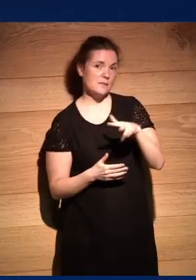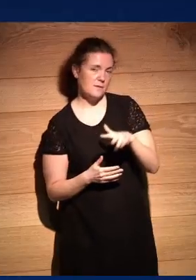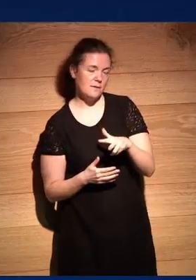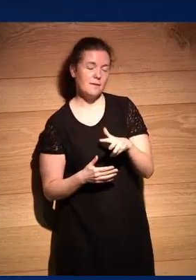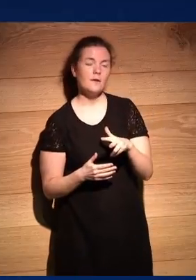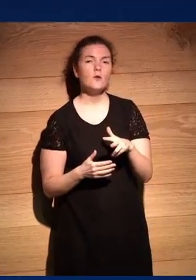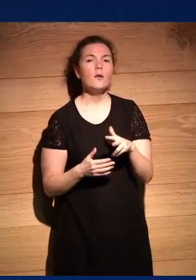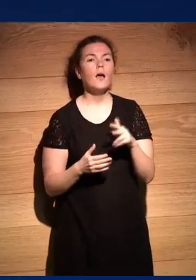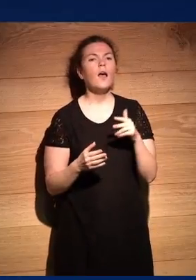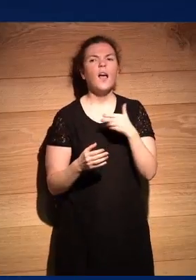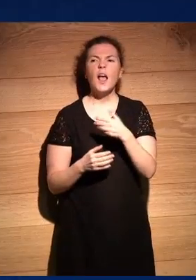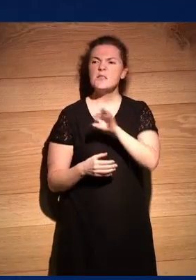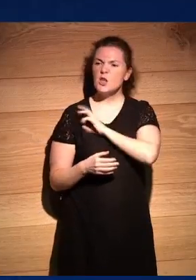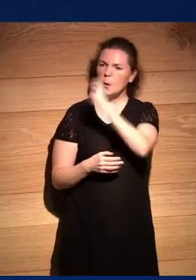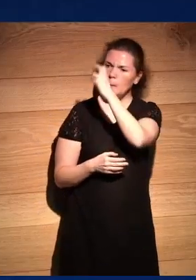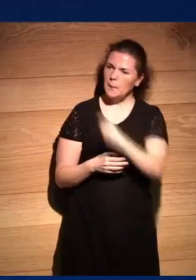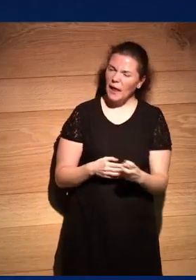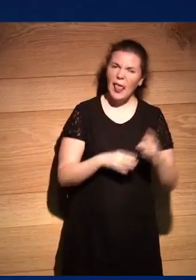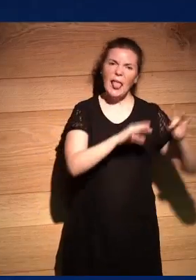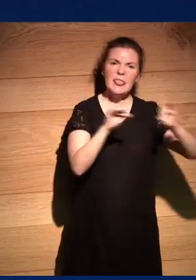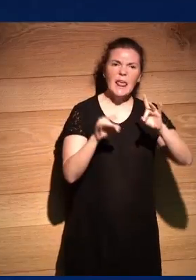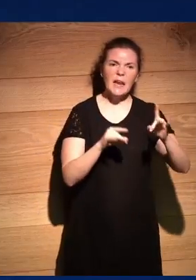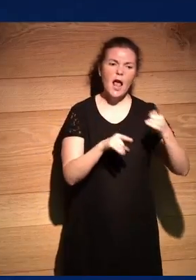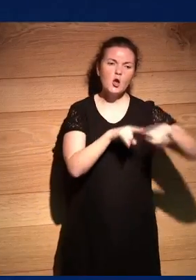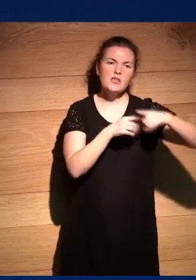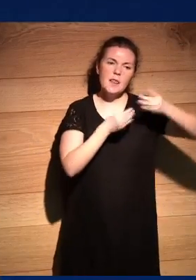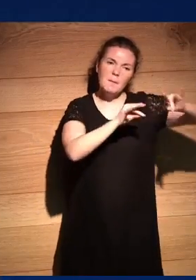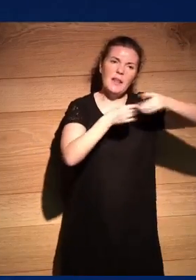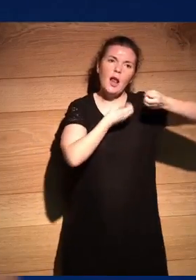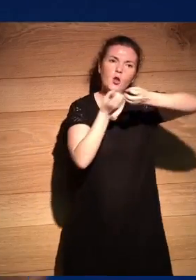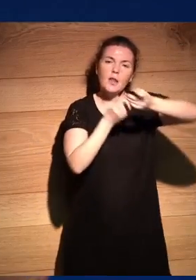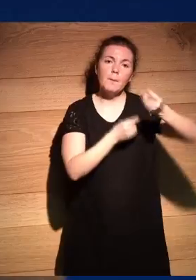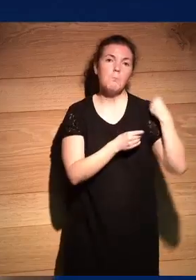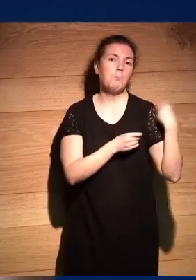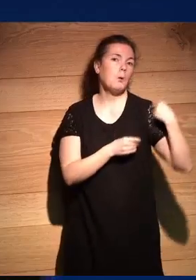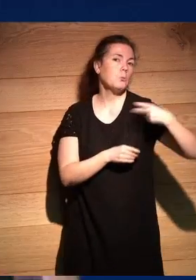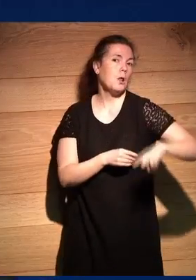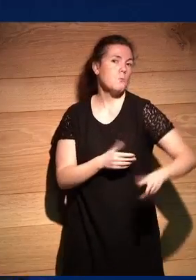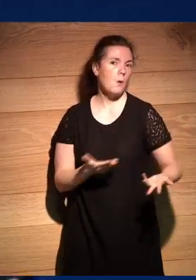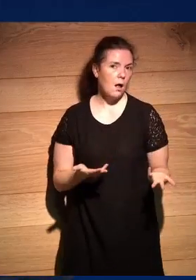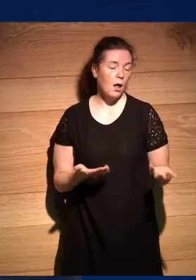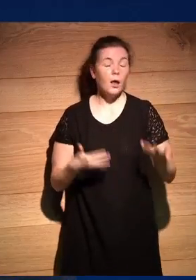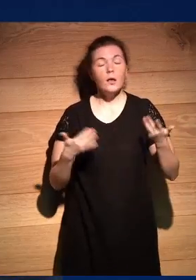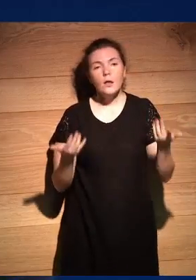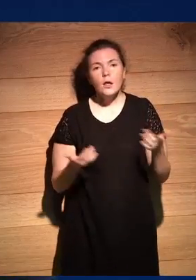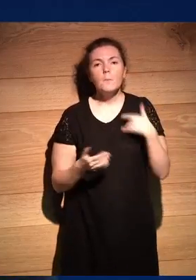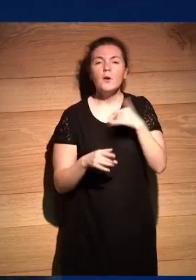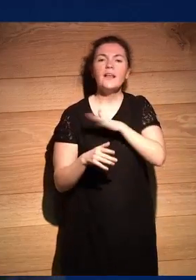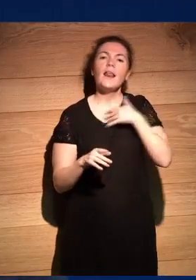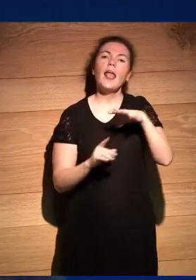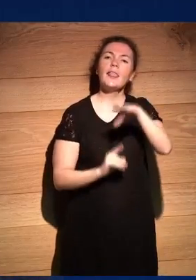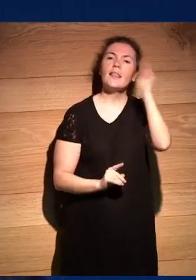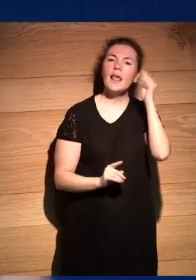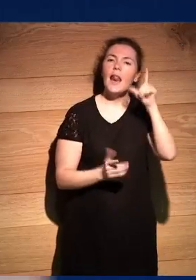este señor porque viene a contar nuestra tierra y nunca nos preguntó con esa visión de entender la literatura